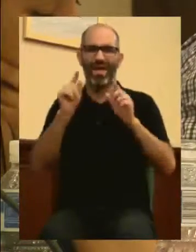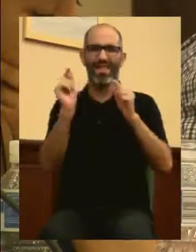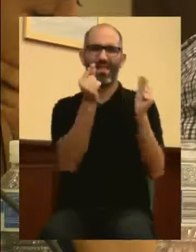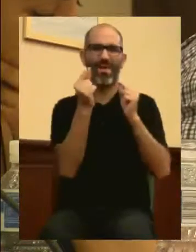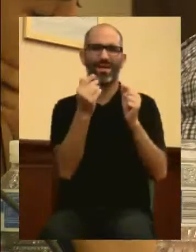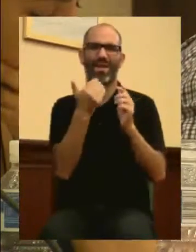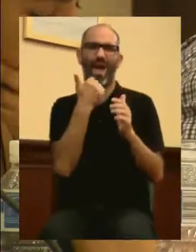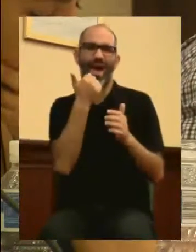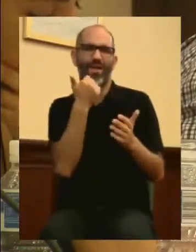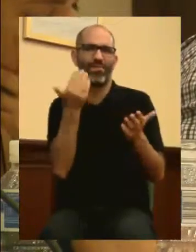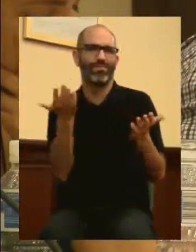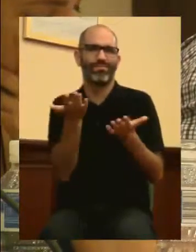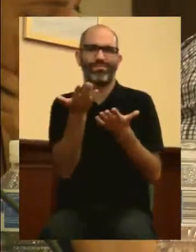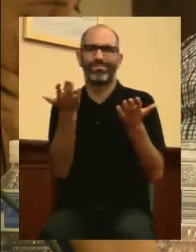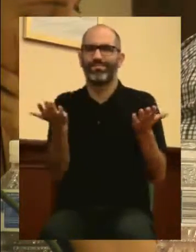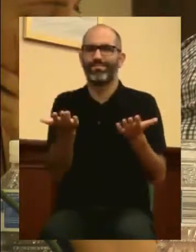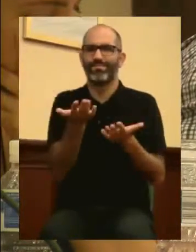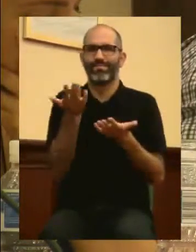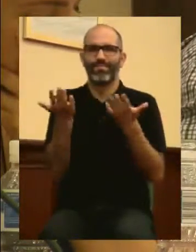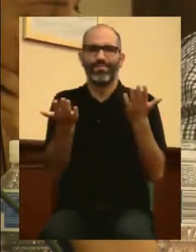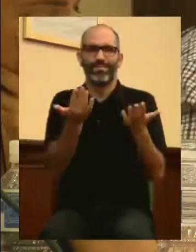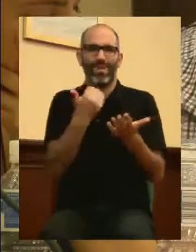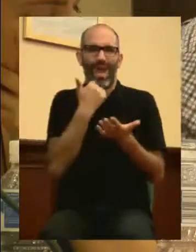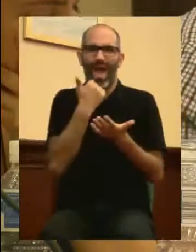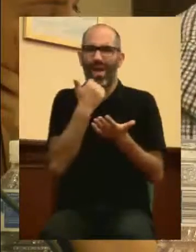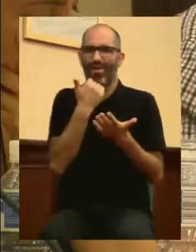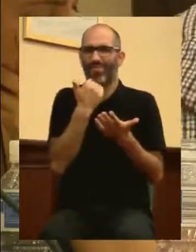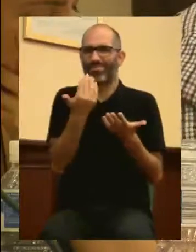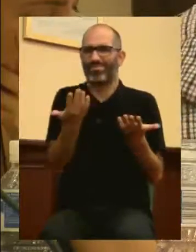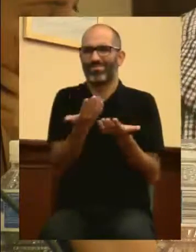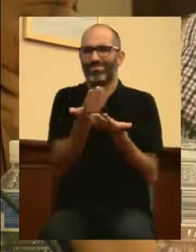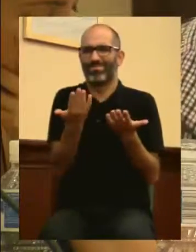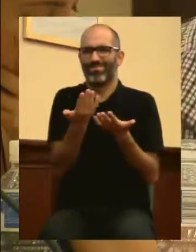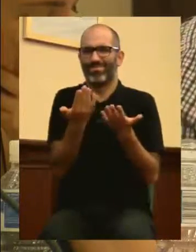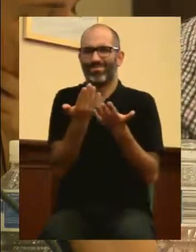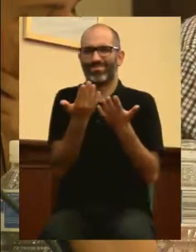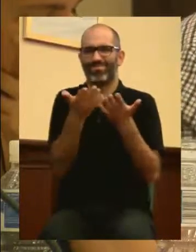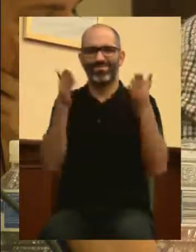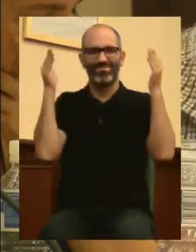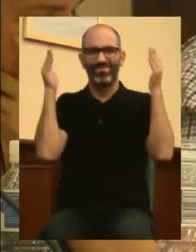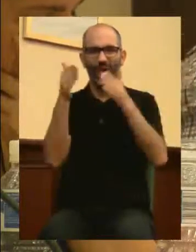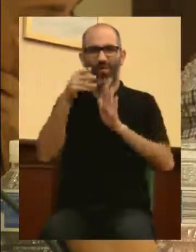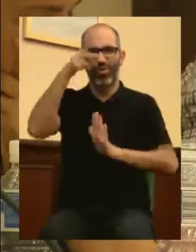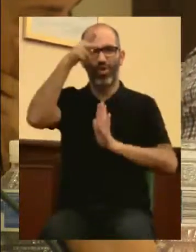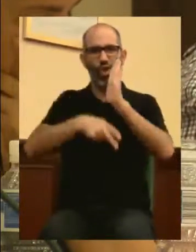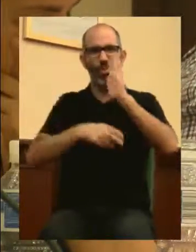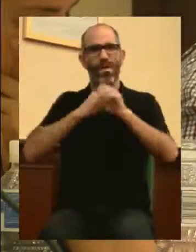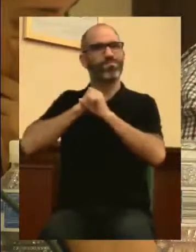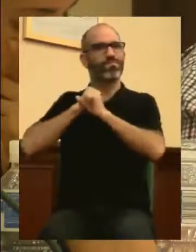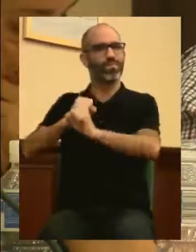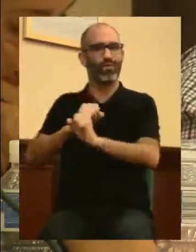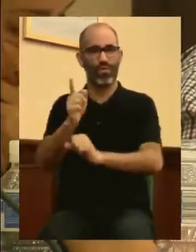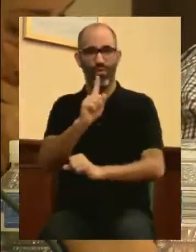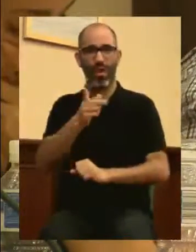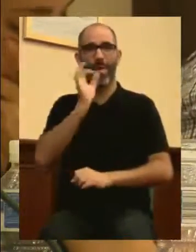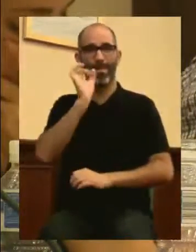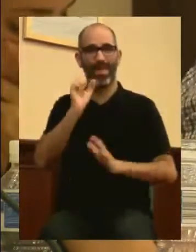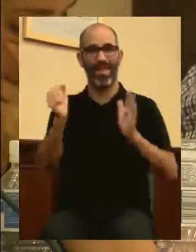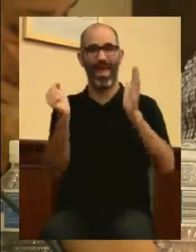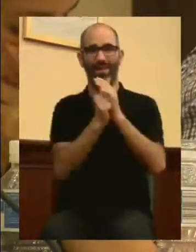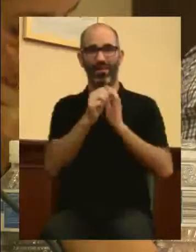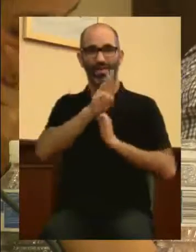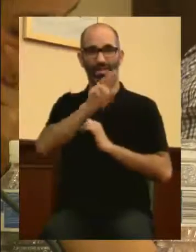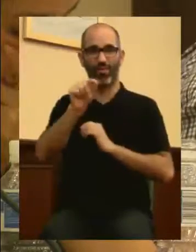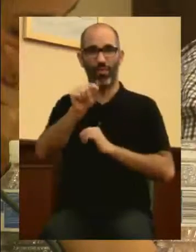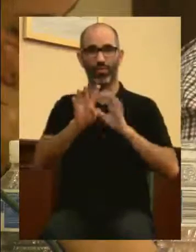esté circunscrito a la norma. Es verdad que el artículo 31.9